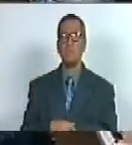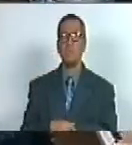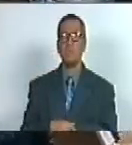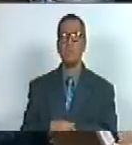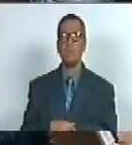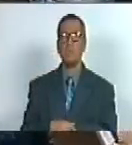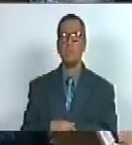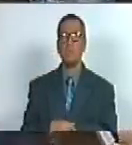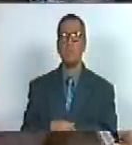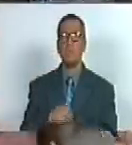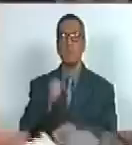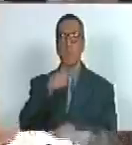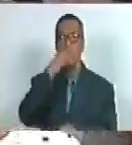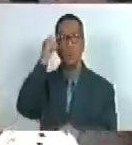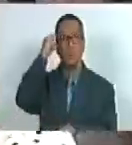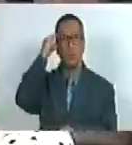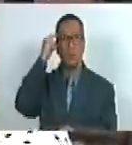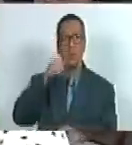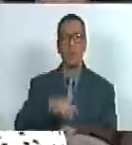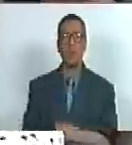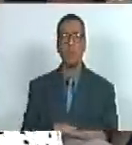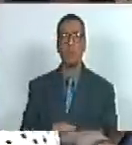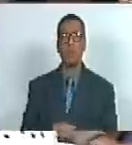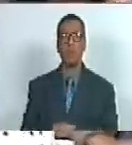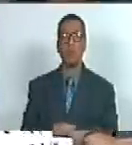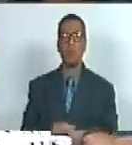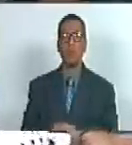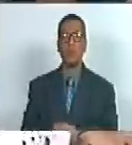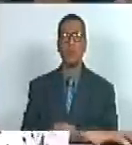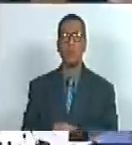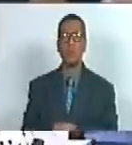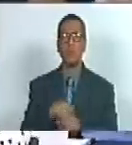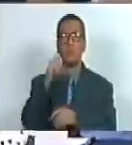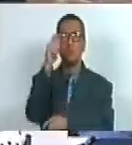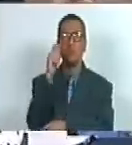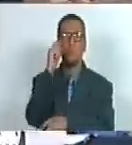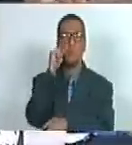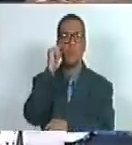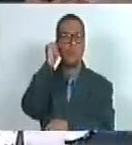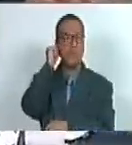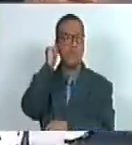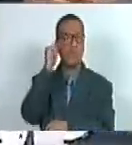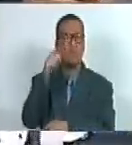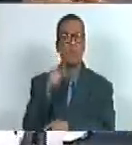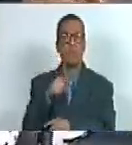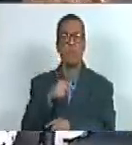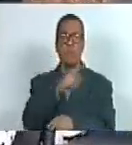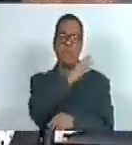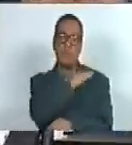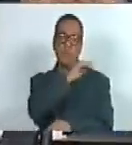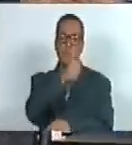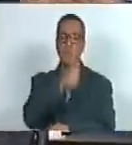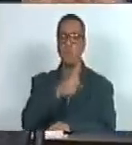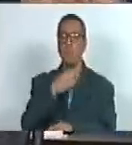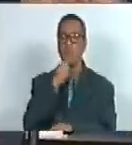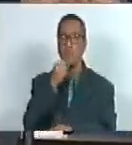buenos días camaradas diputados diputadas junta directiva